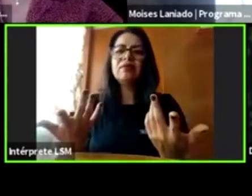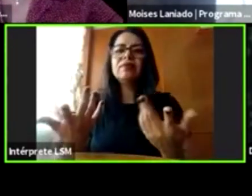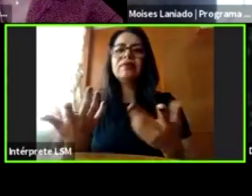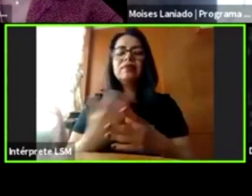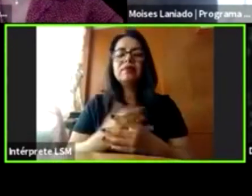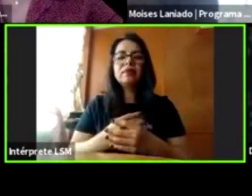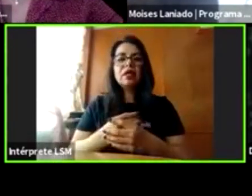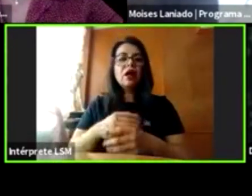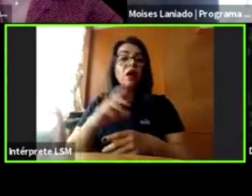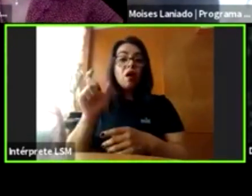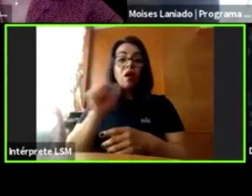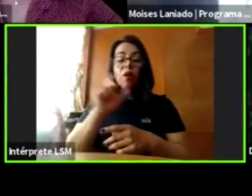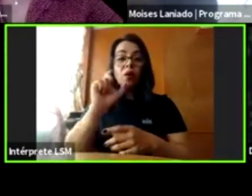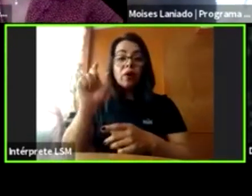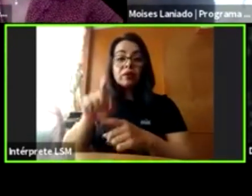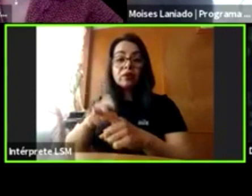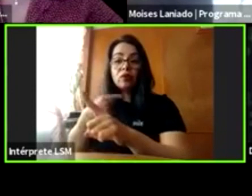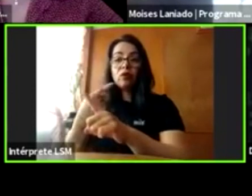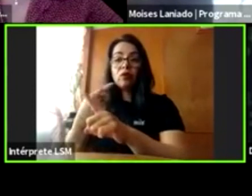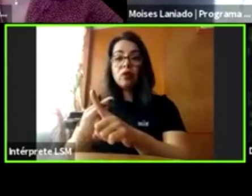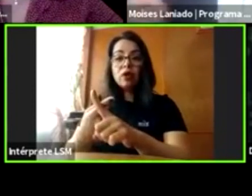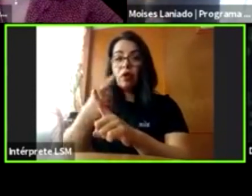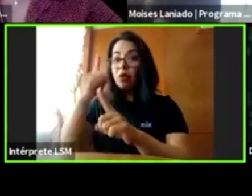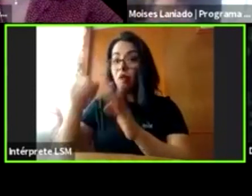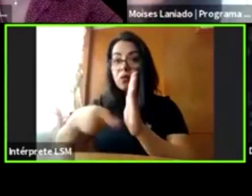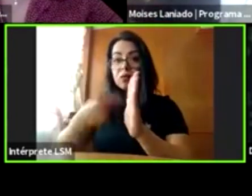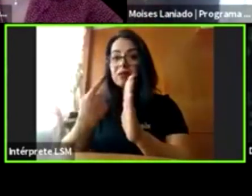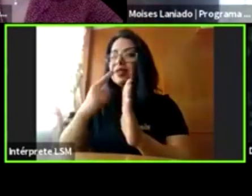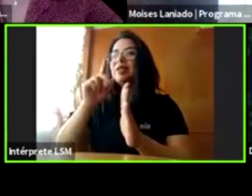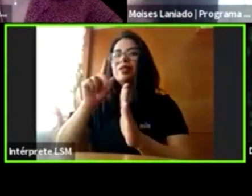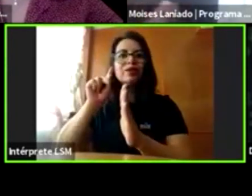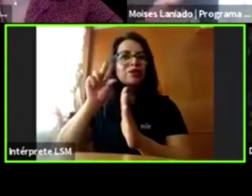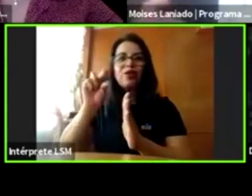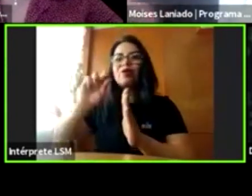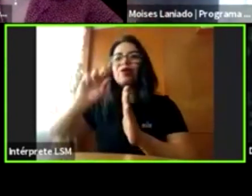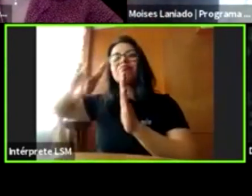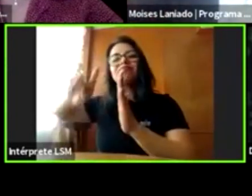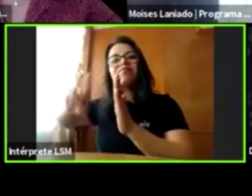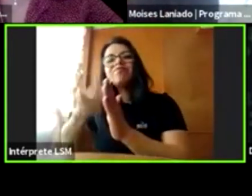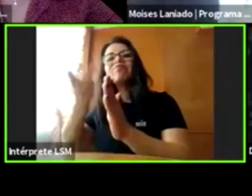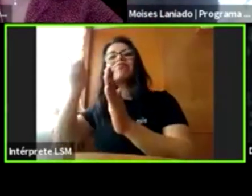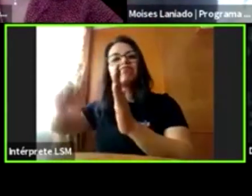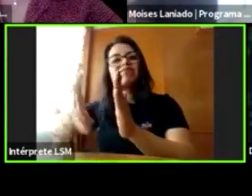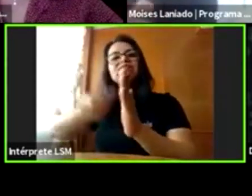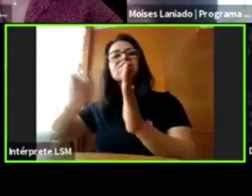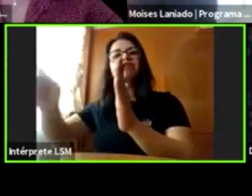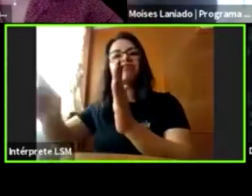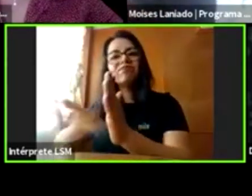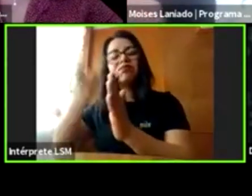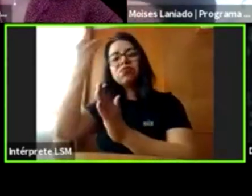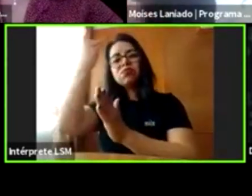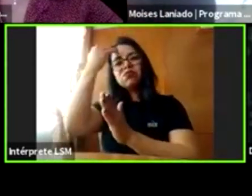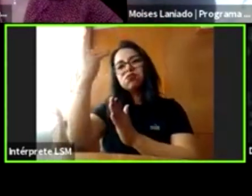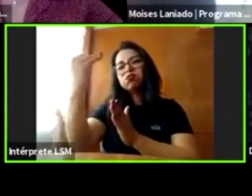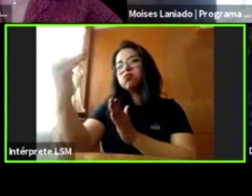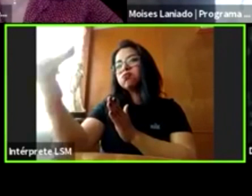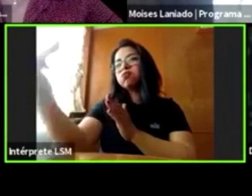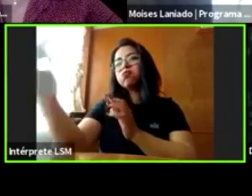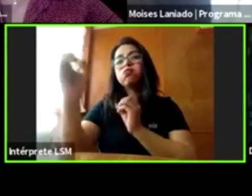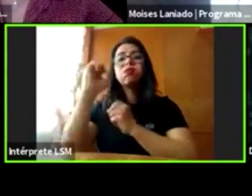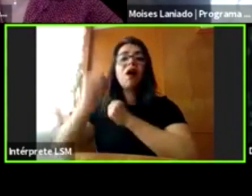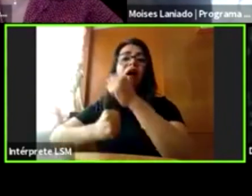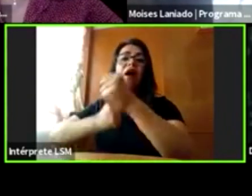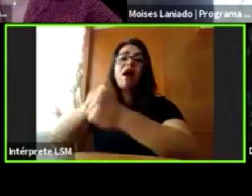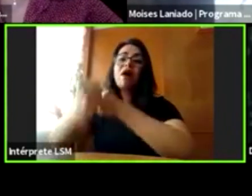vez. Es un evento, es un evento repetitivo que sucede durante varios, durante mucho tiempo, durante durante varios